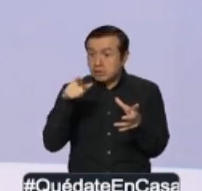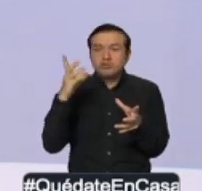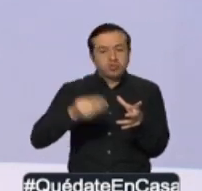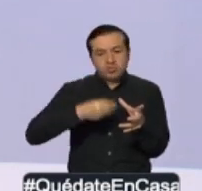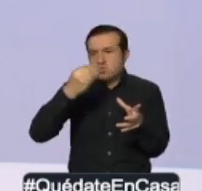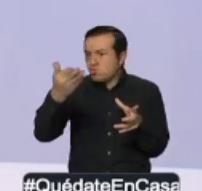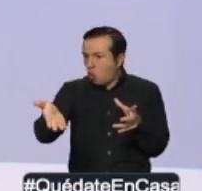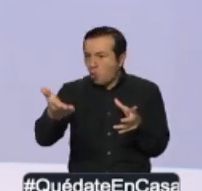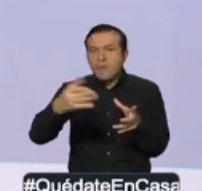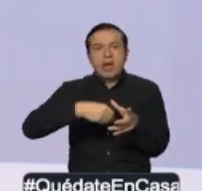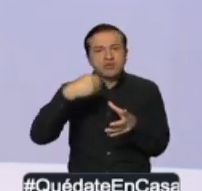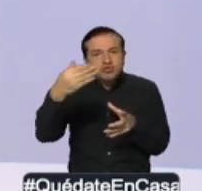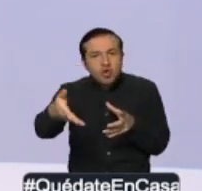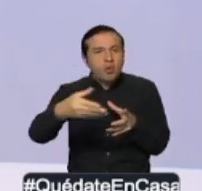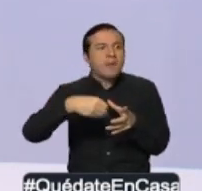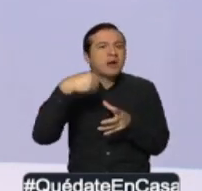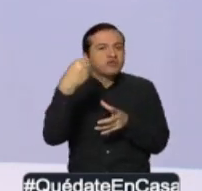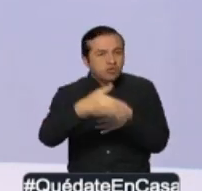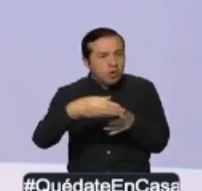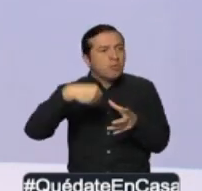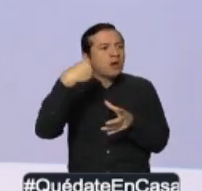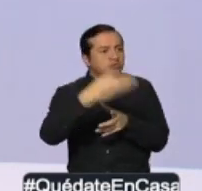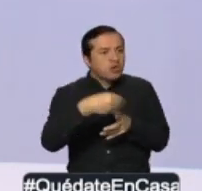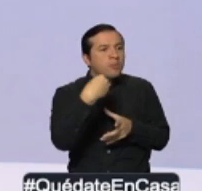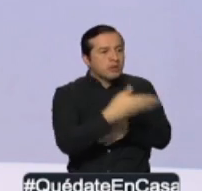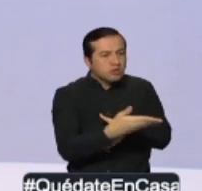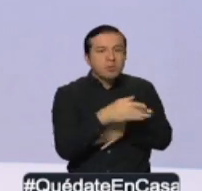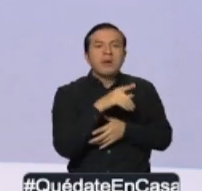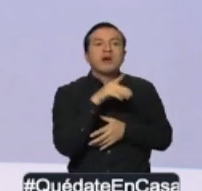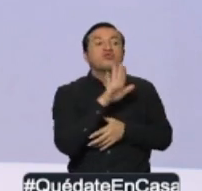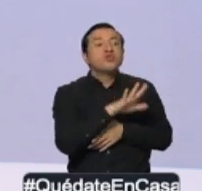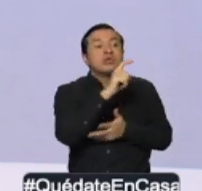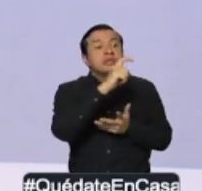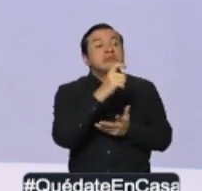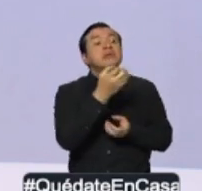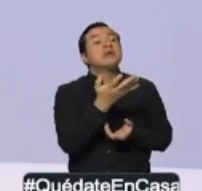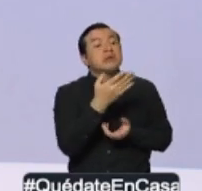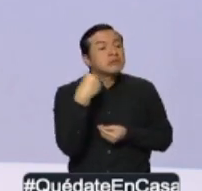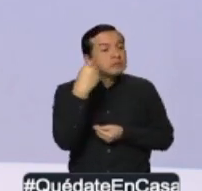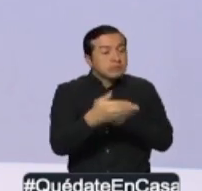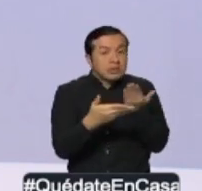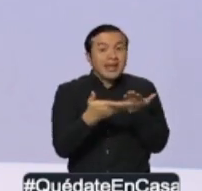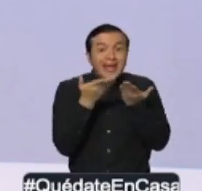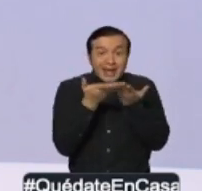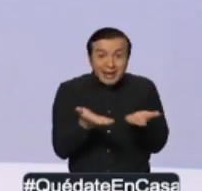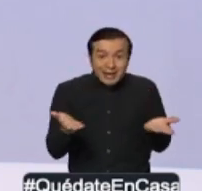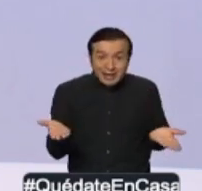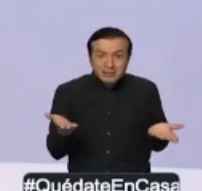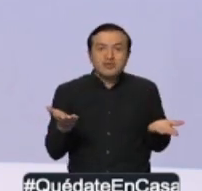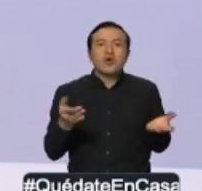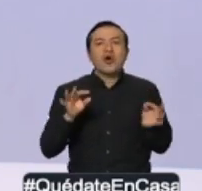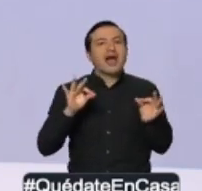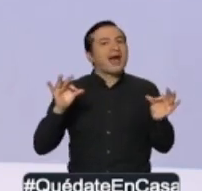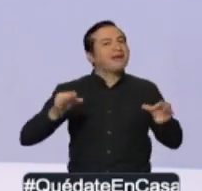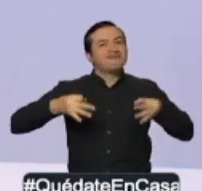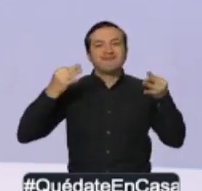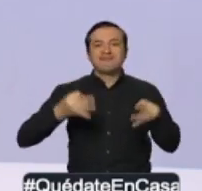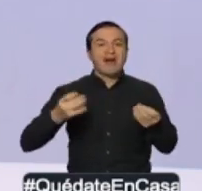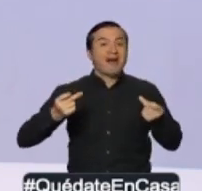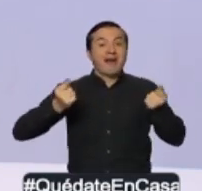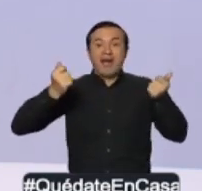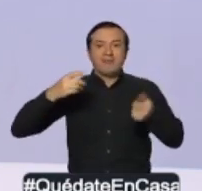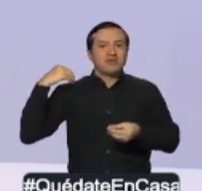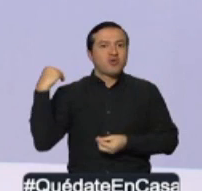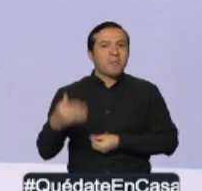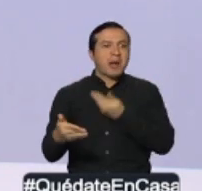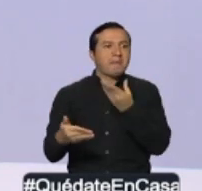de enviar los recursos donde se necesitan. Así podemos actuar de forma más eficiente y tener